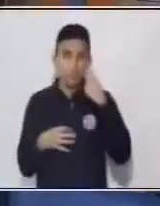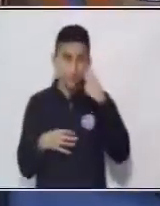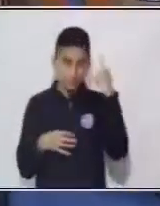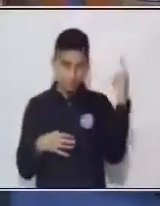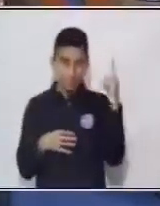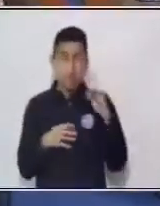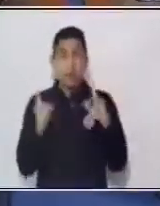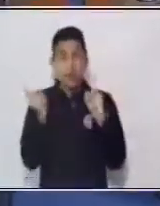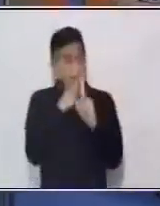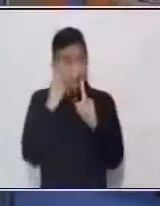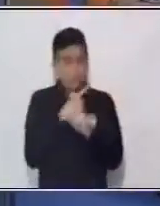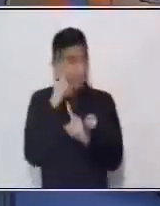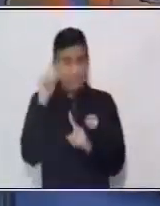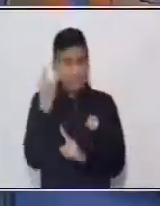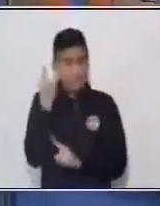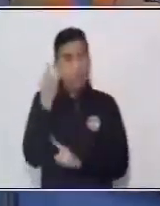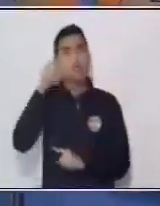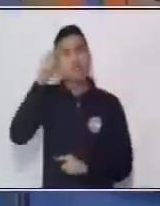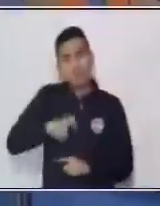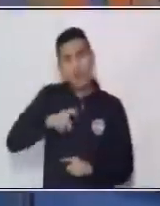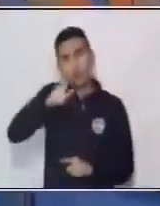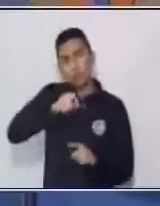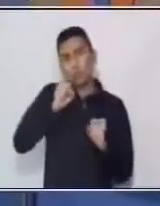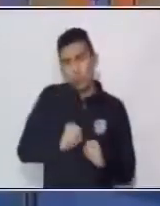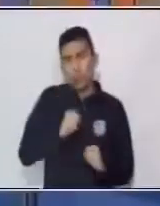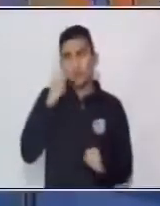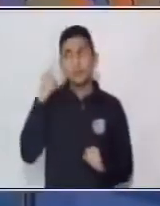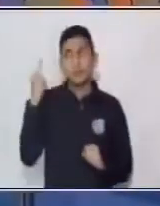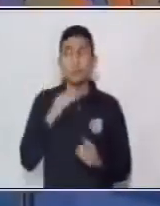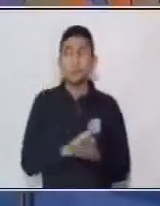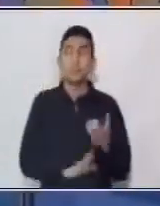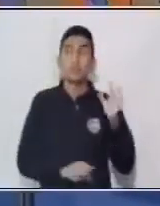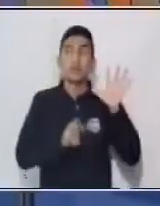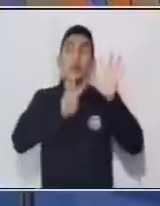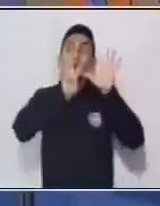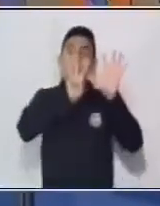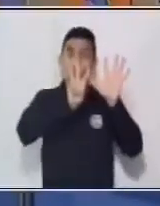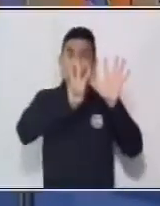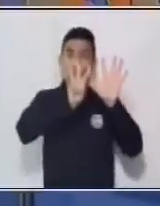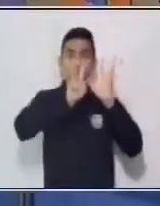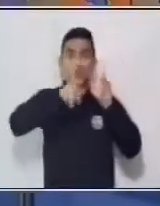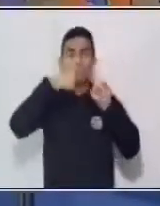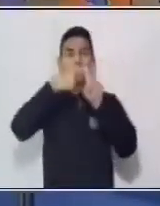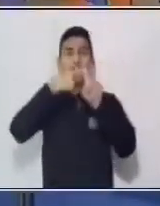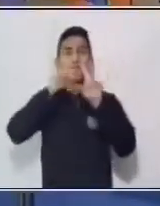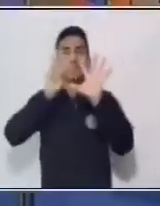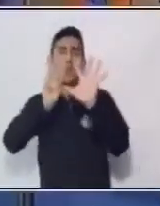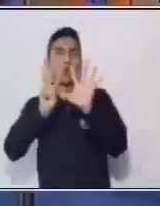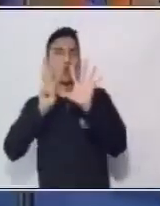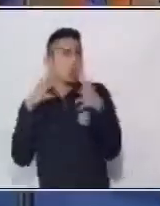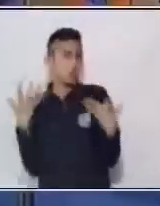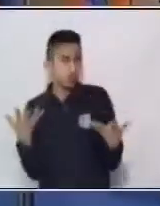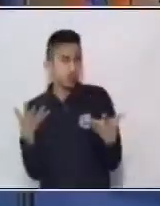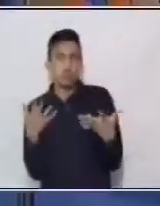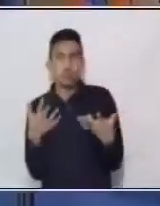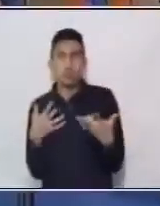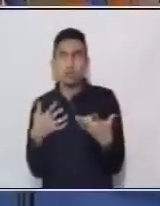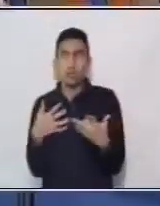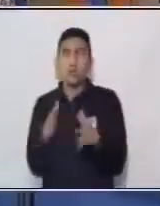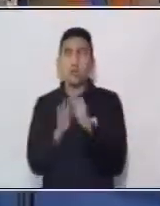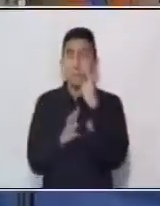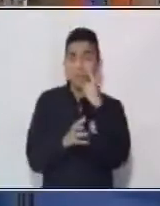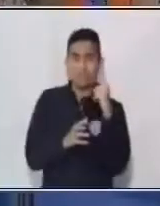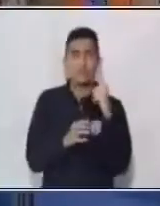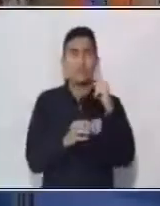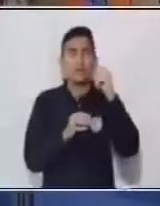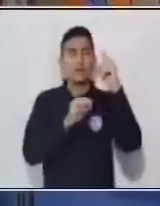Lo primero que tengo que hacer es, puedo decir ocho más ocho. Voy a agarrar estos primeros dos